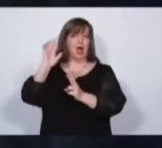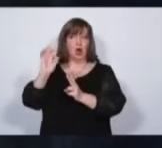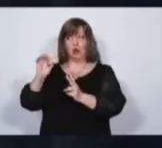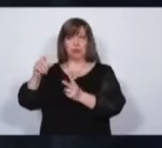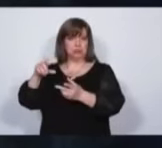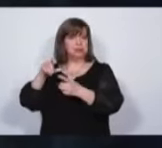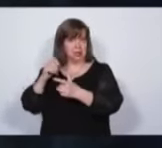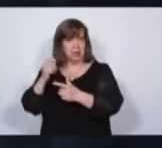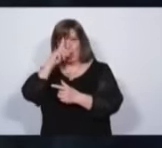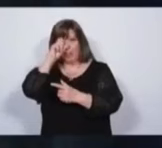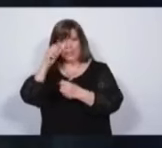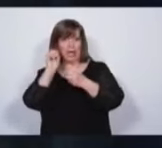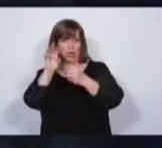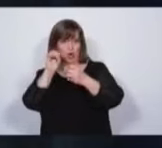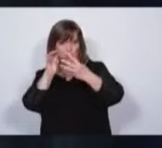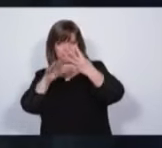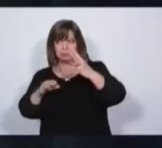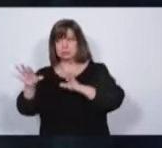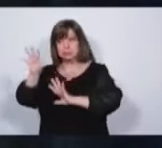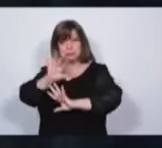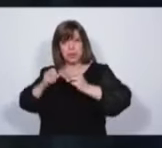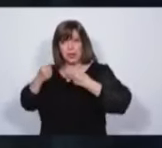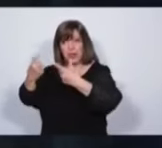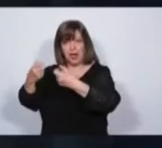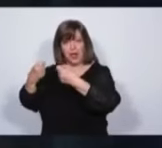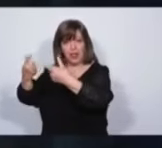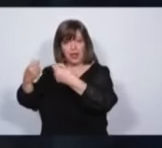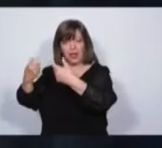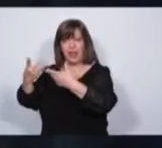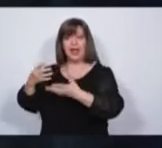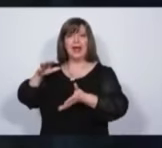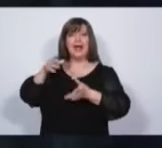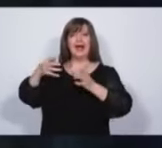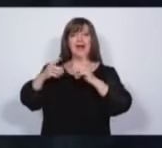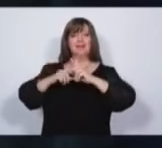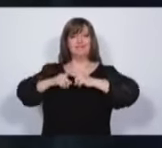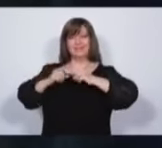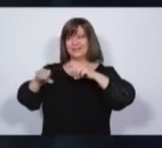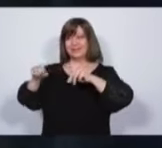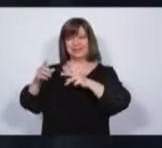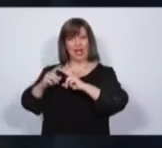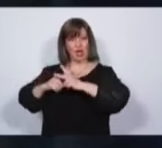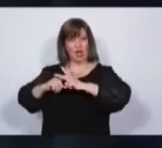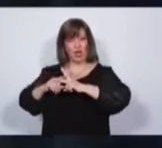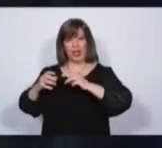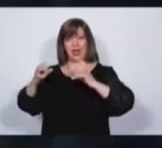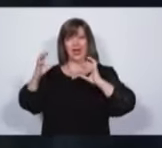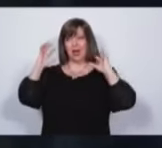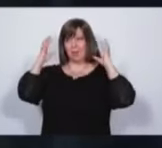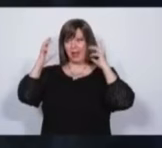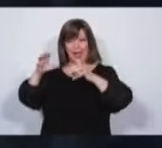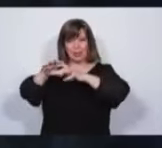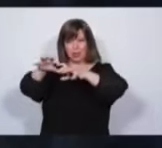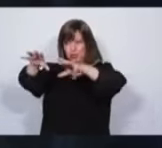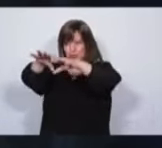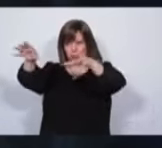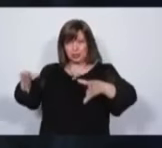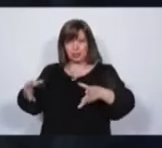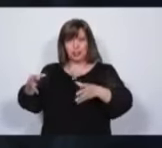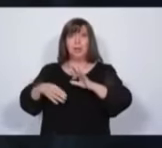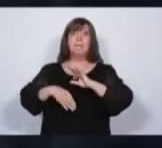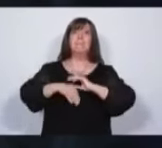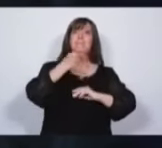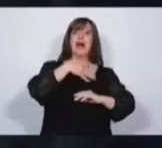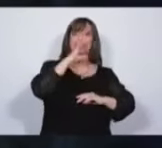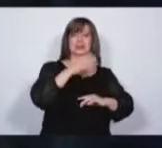Se han equipado con aparatos de diagnóstico de primer nivel superior al de la salud privada.